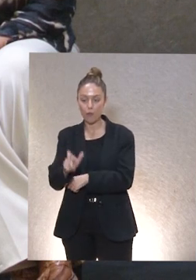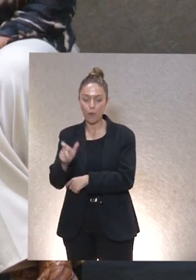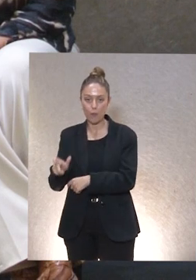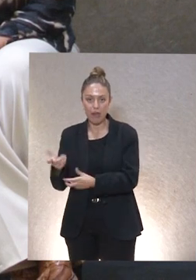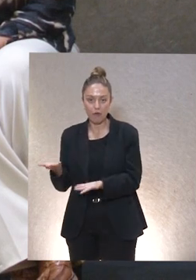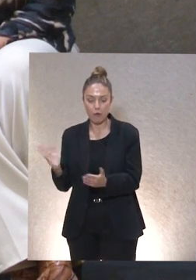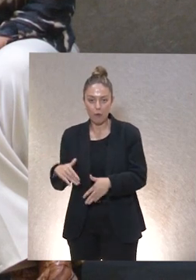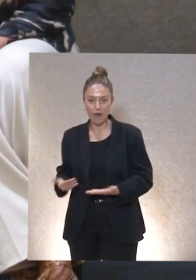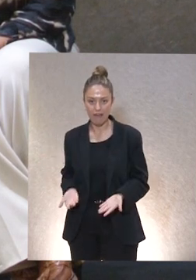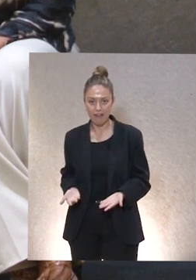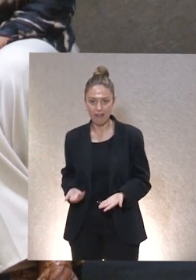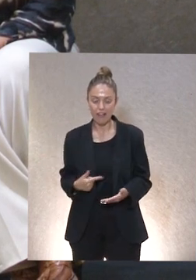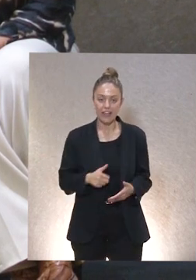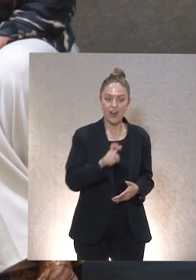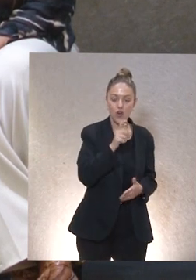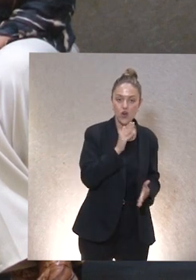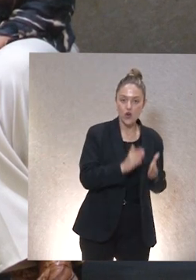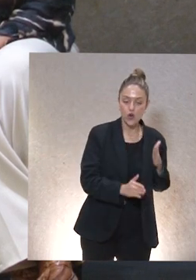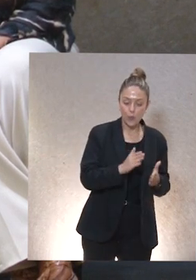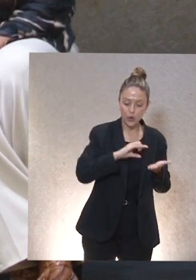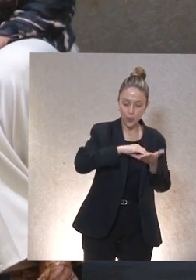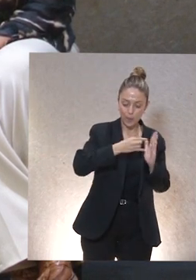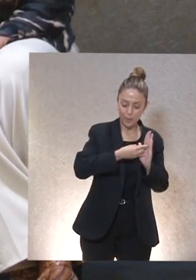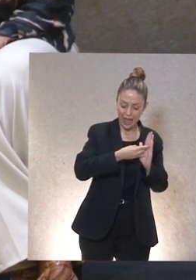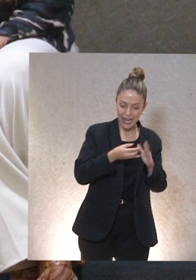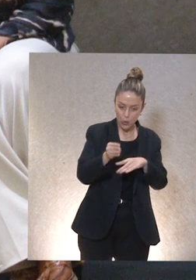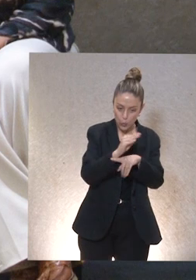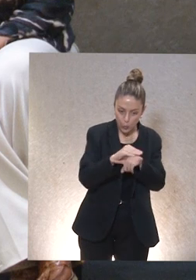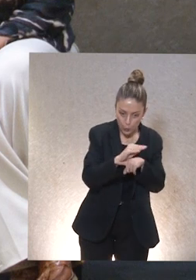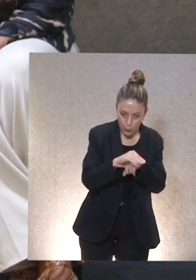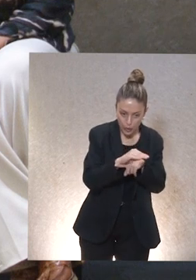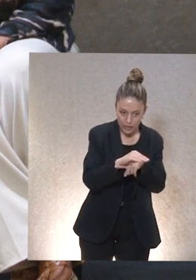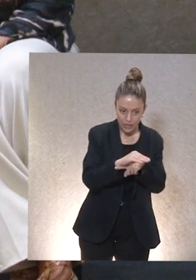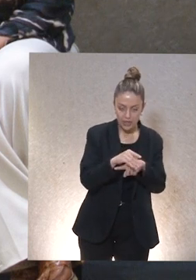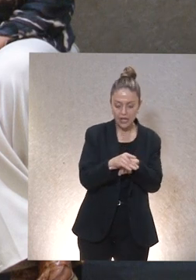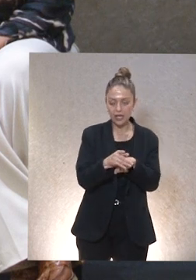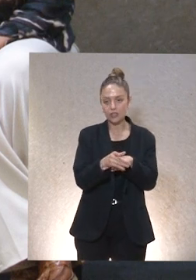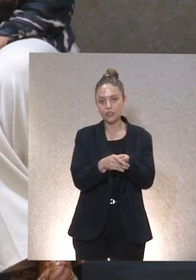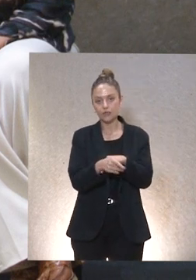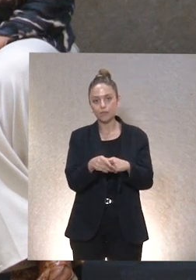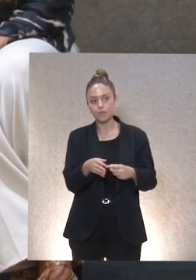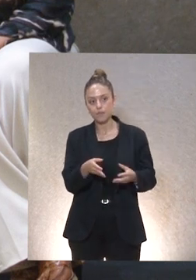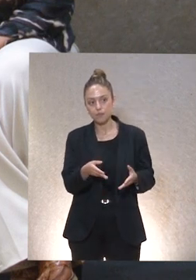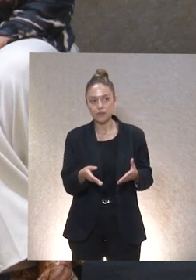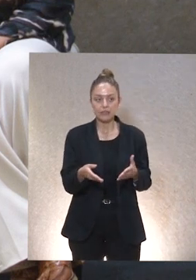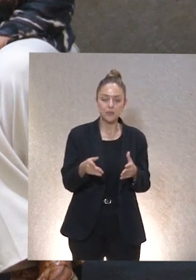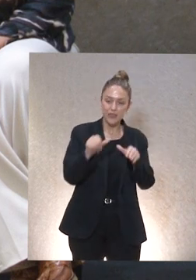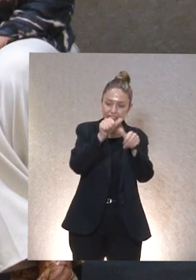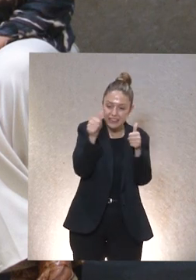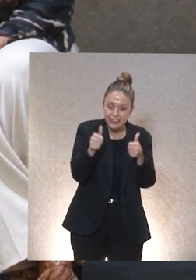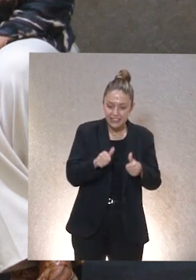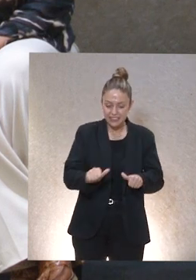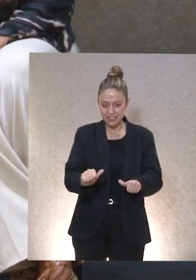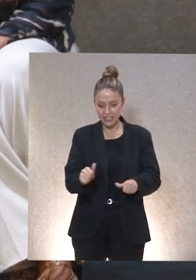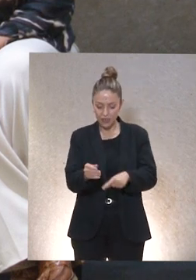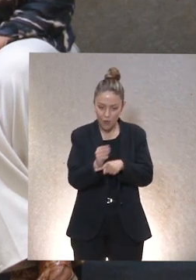En la medida en que el robot está planificado para que te cuide de acuerdo a como ciertas personas que lo han diseñado quieren que te